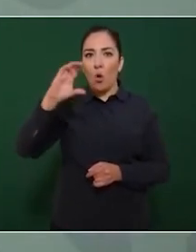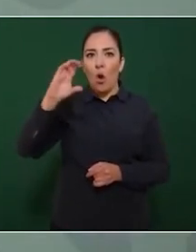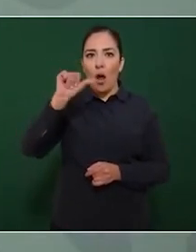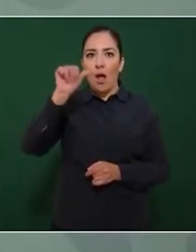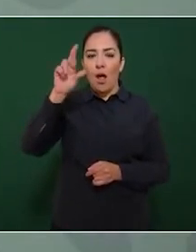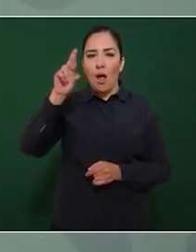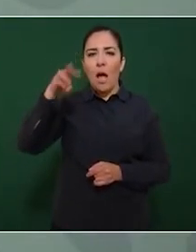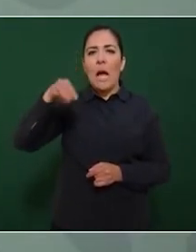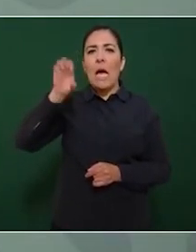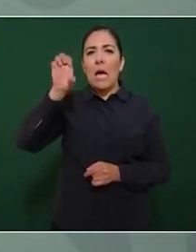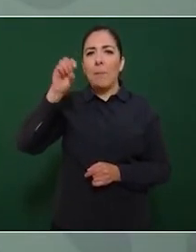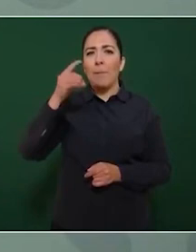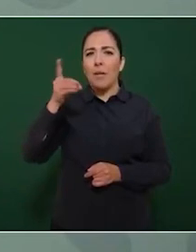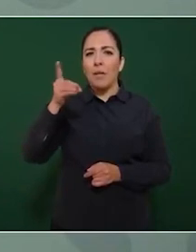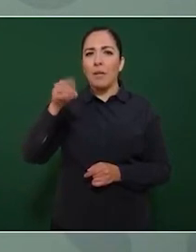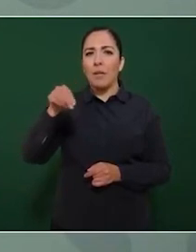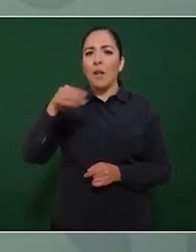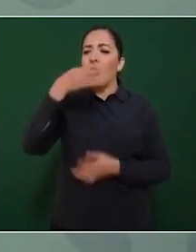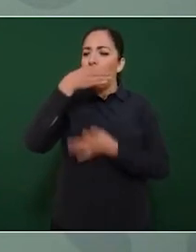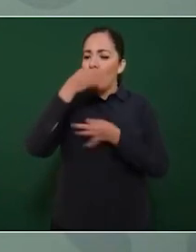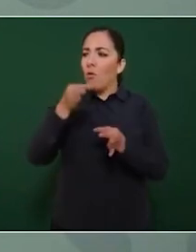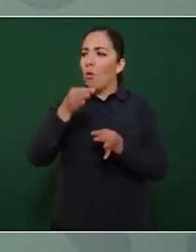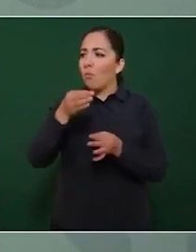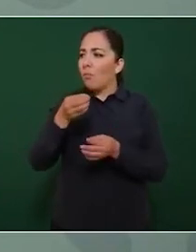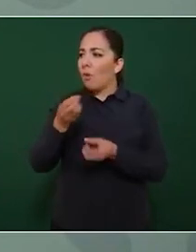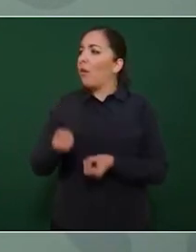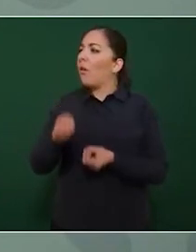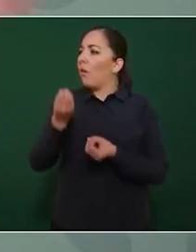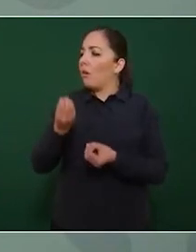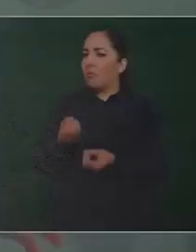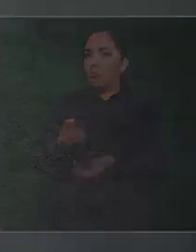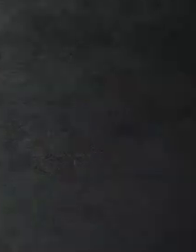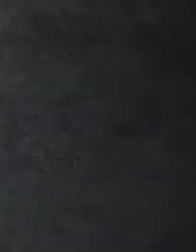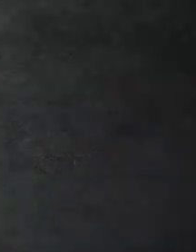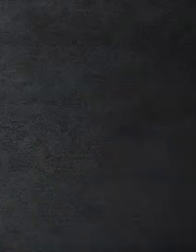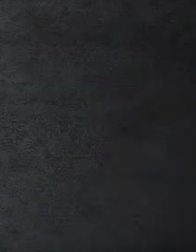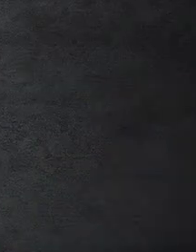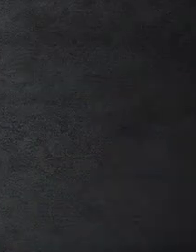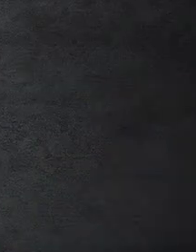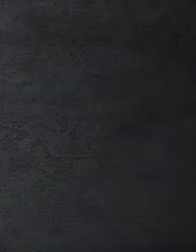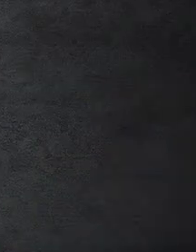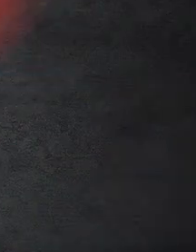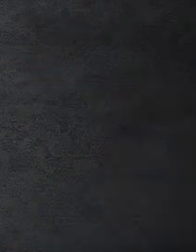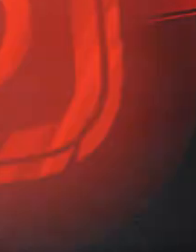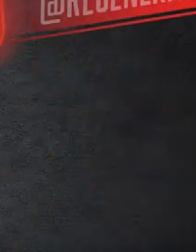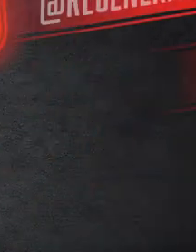¿cuánto ganan? porque no